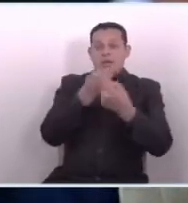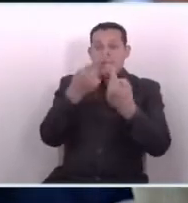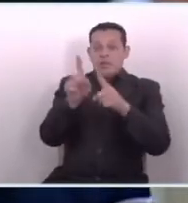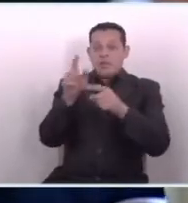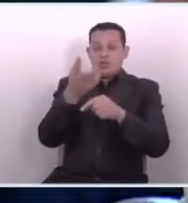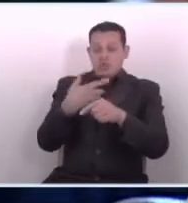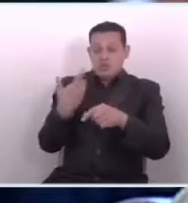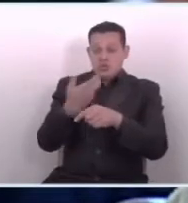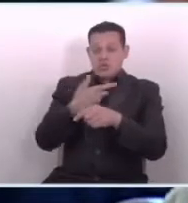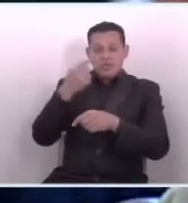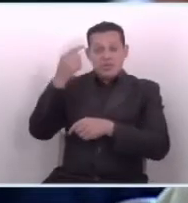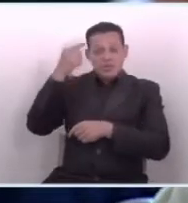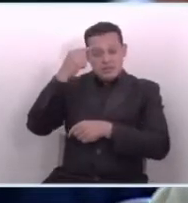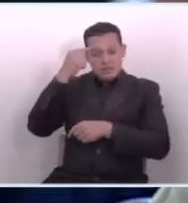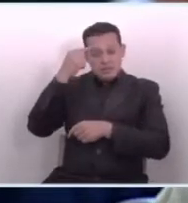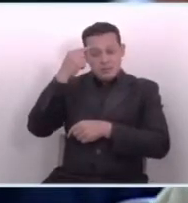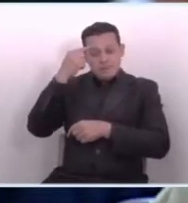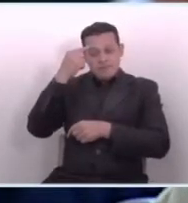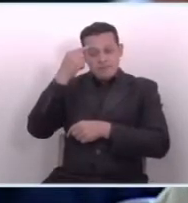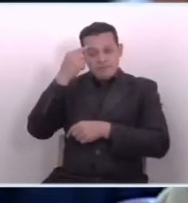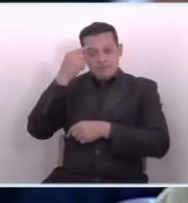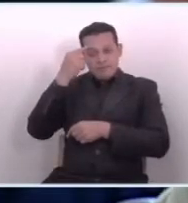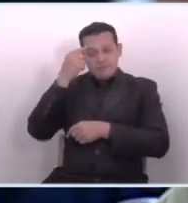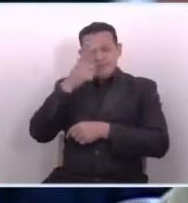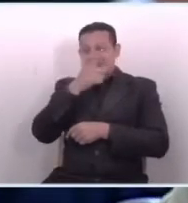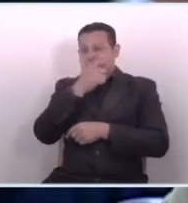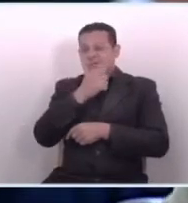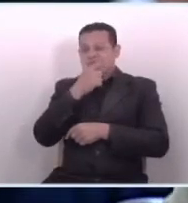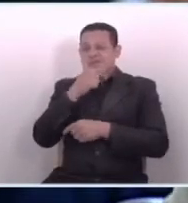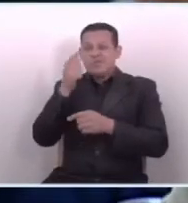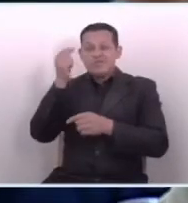tanto, consideramos, a nuestro juicio,